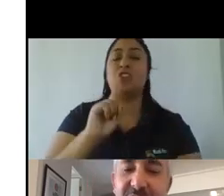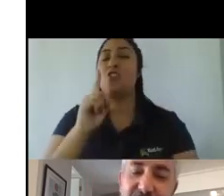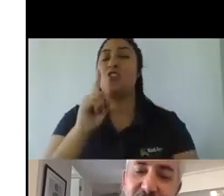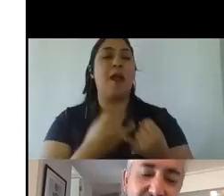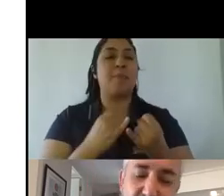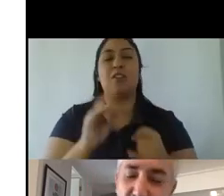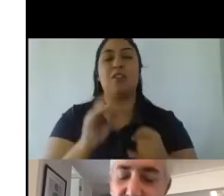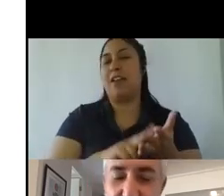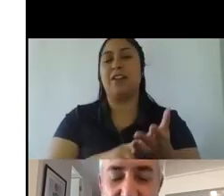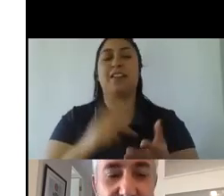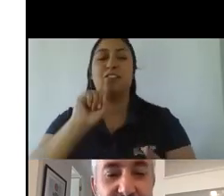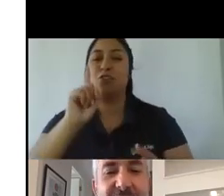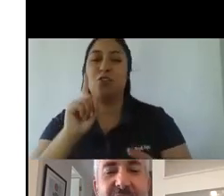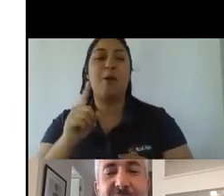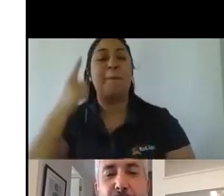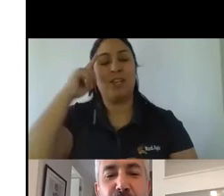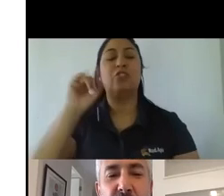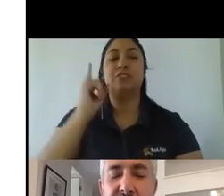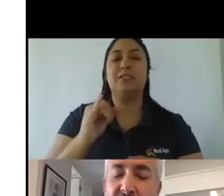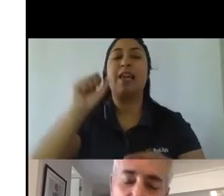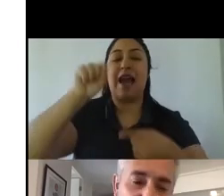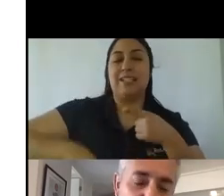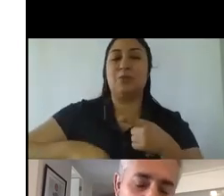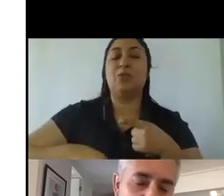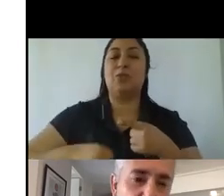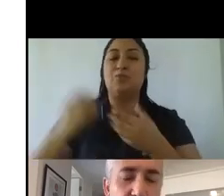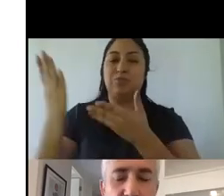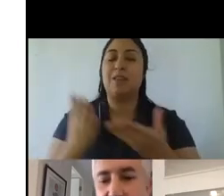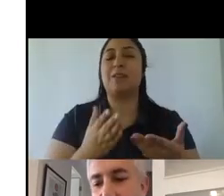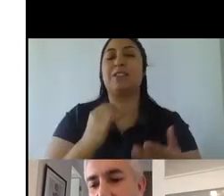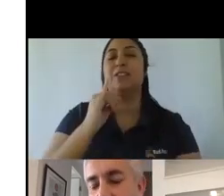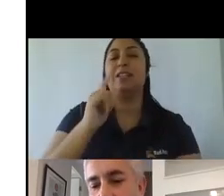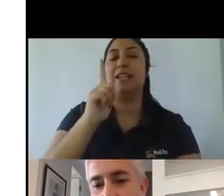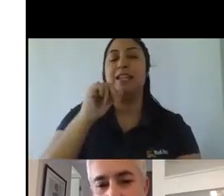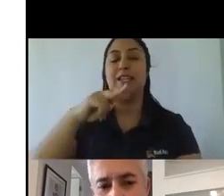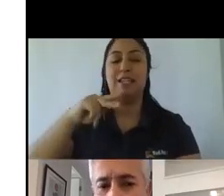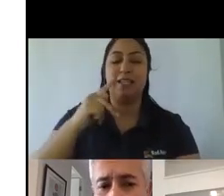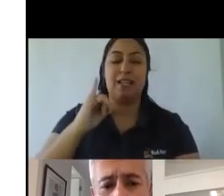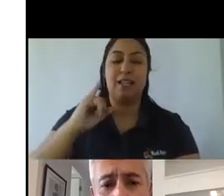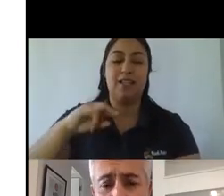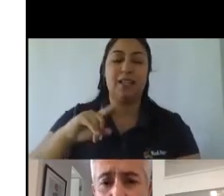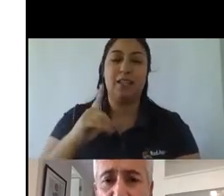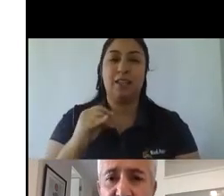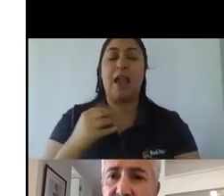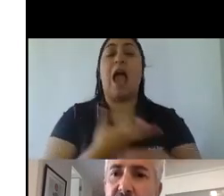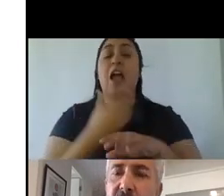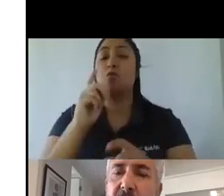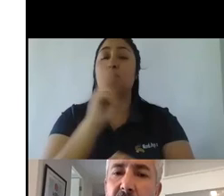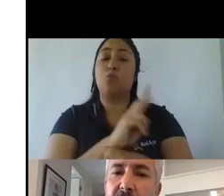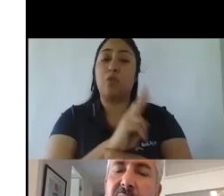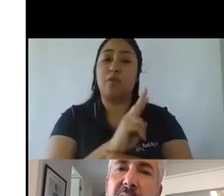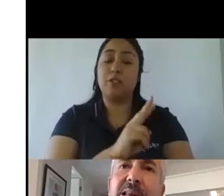el link yo ya estoy muy orgulloso con eso hay un profesor y consultor que se llama Peter Phil